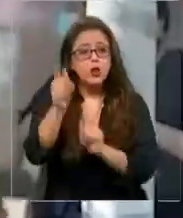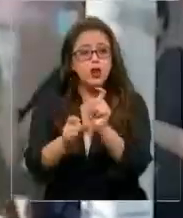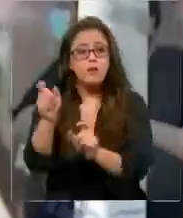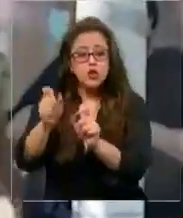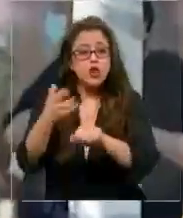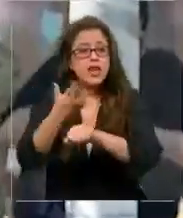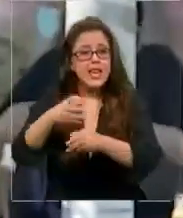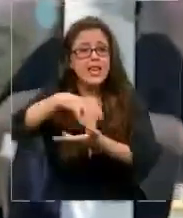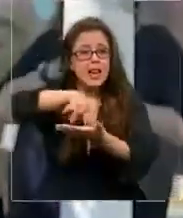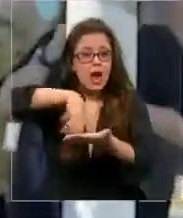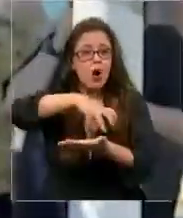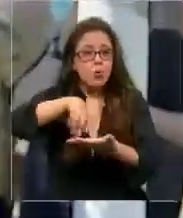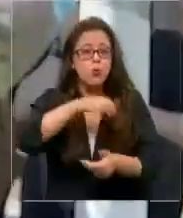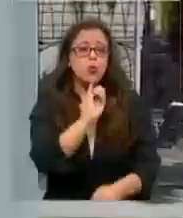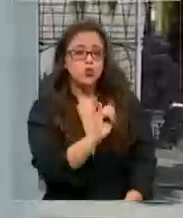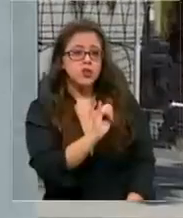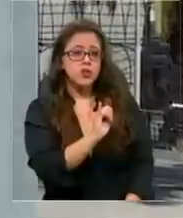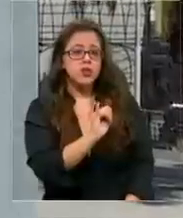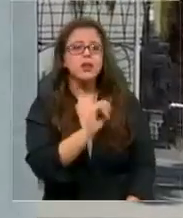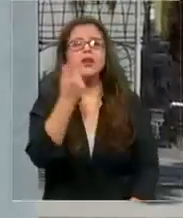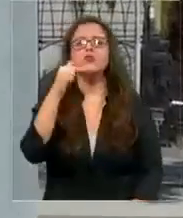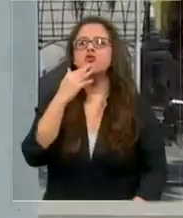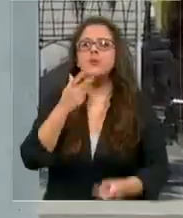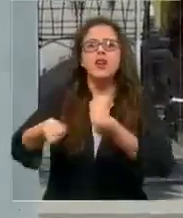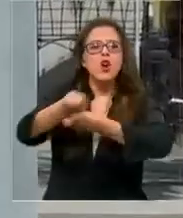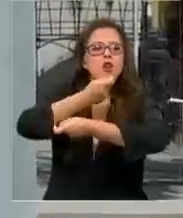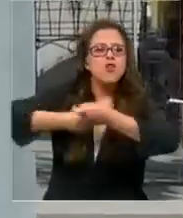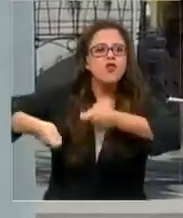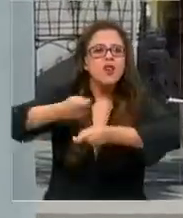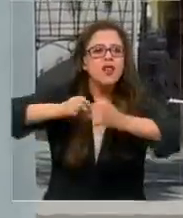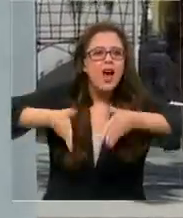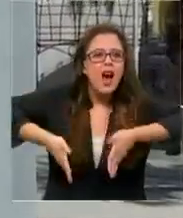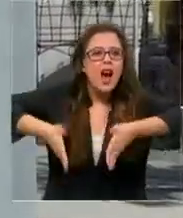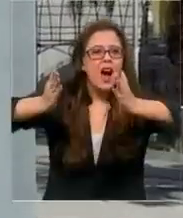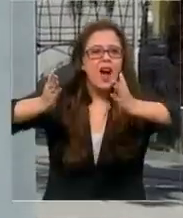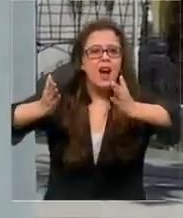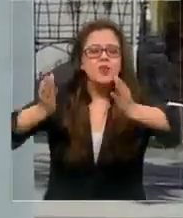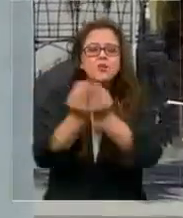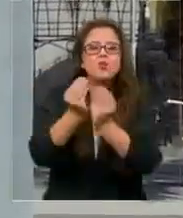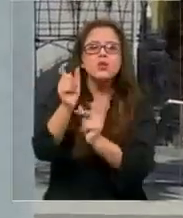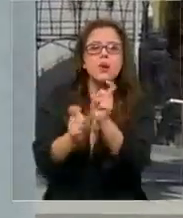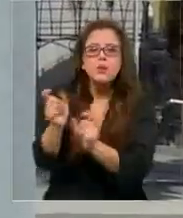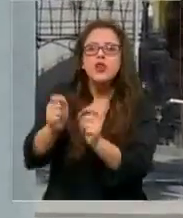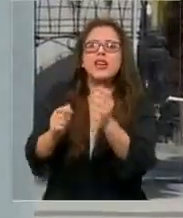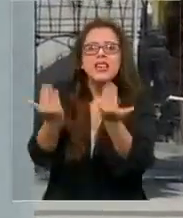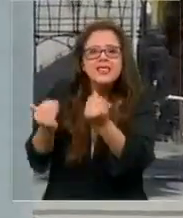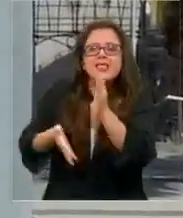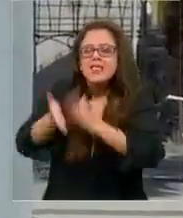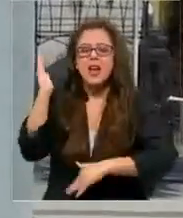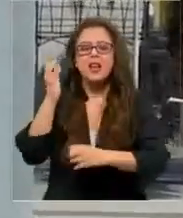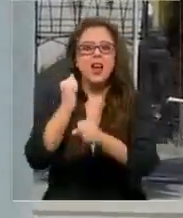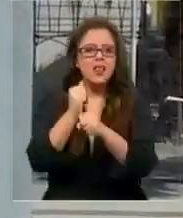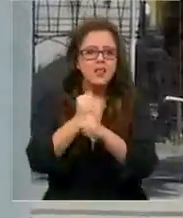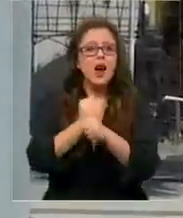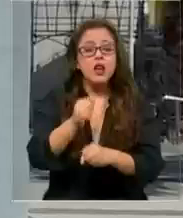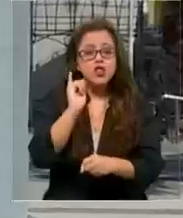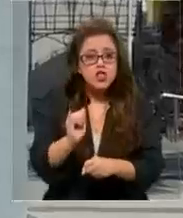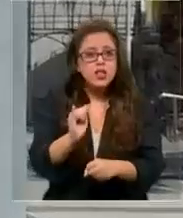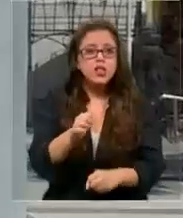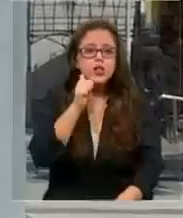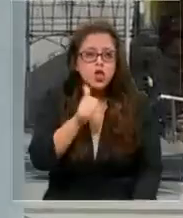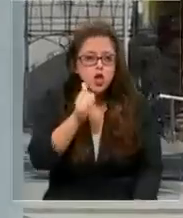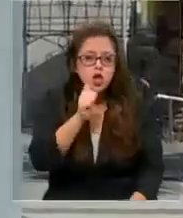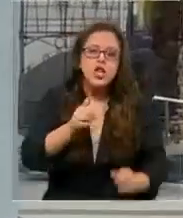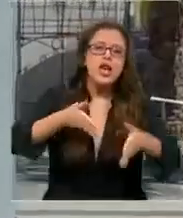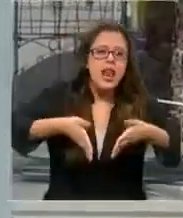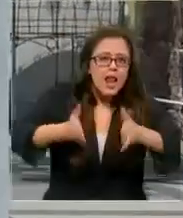tiene la comuna, una, y mucho comercio ambulante. Yo creo que hay muchas personas que necesitan salir a trabajar el día a día,